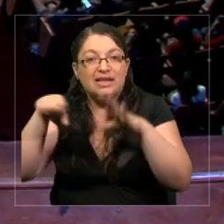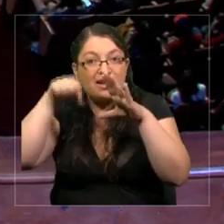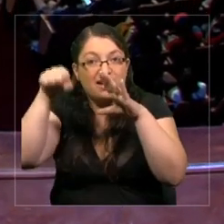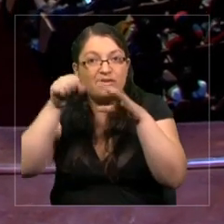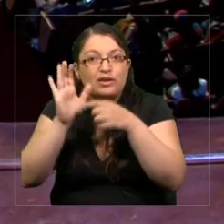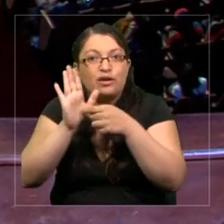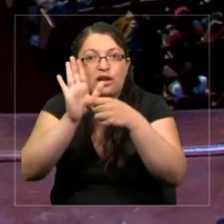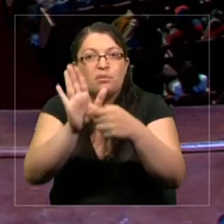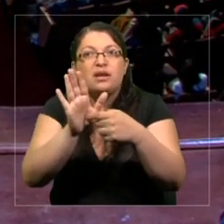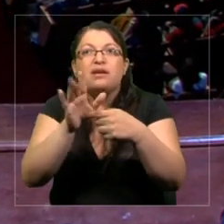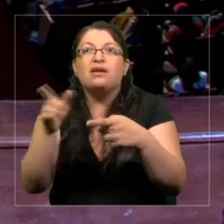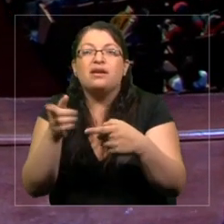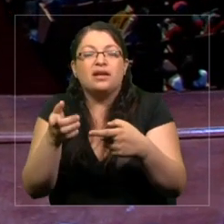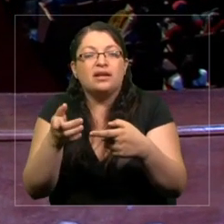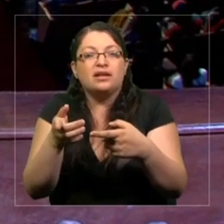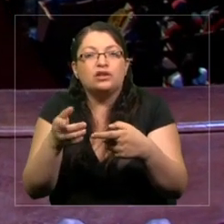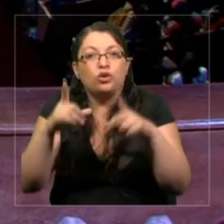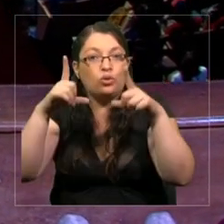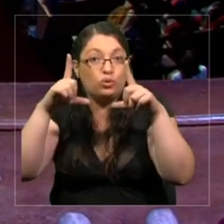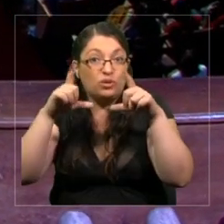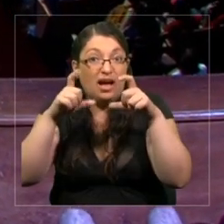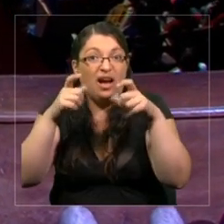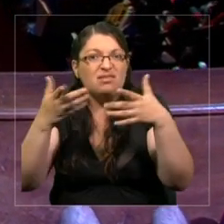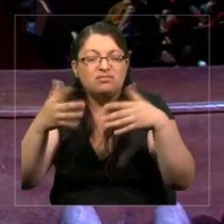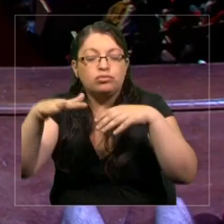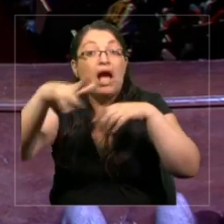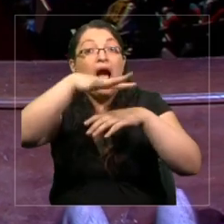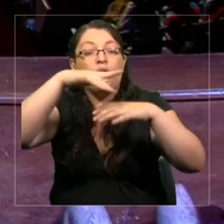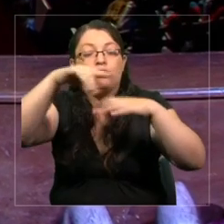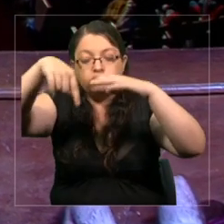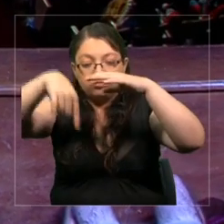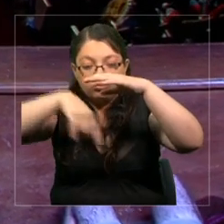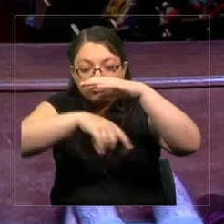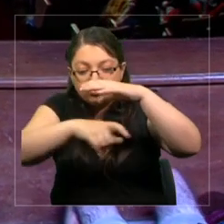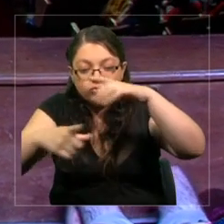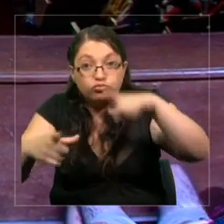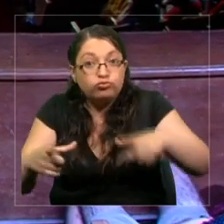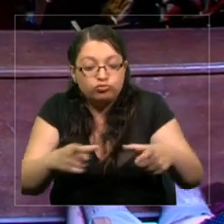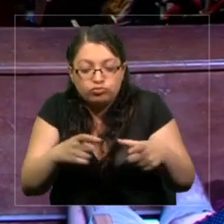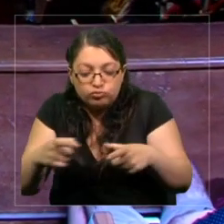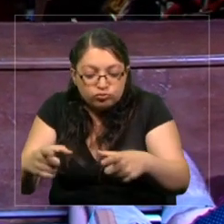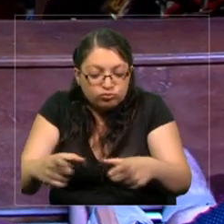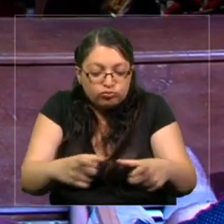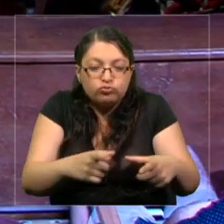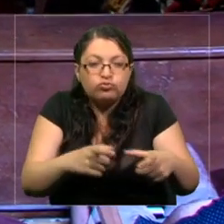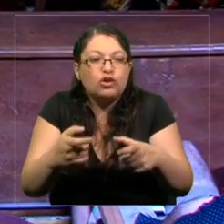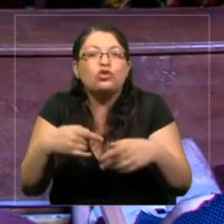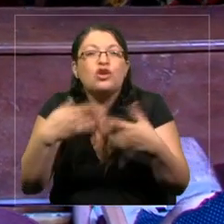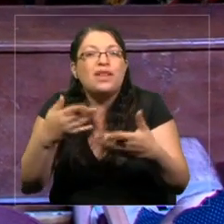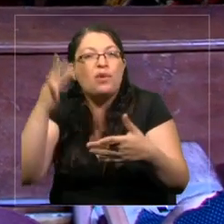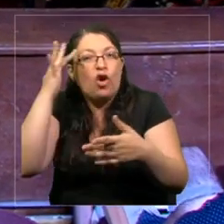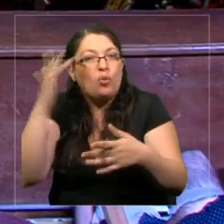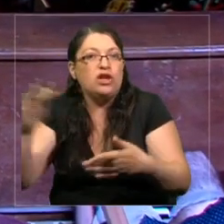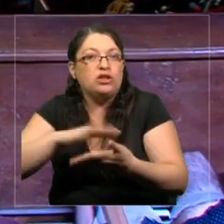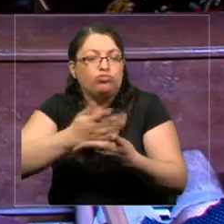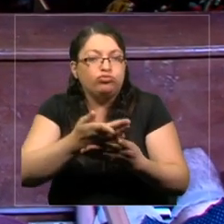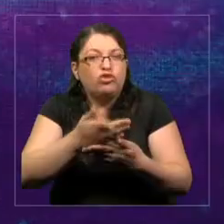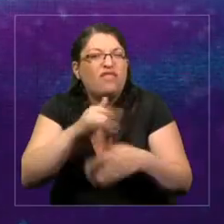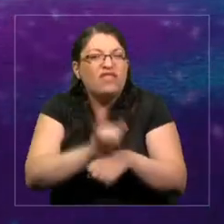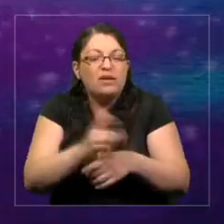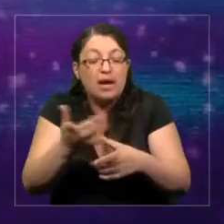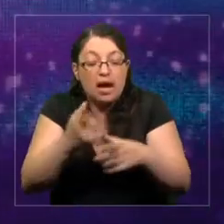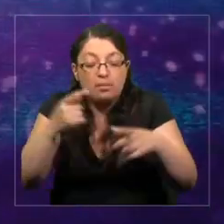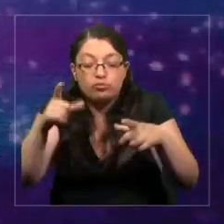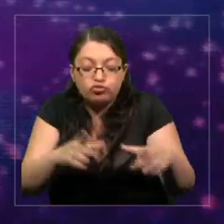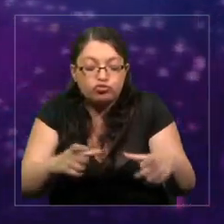cámara que avanza bajo agua, que le dimos inteligencia artificial para reconocer este color d'Orion,